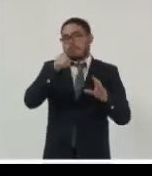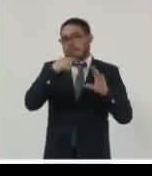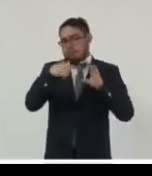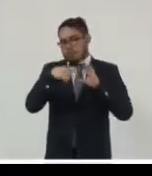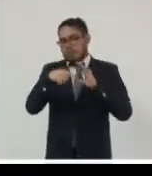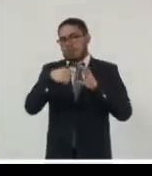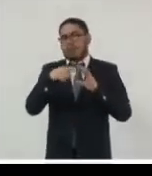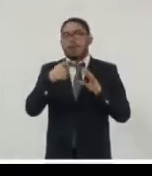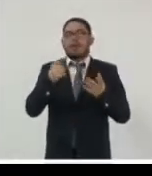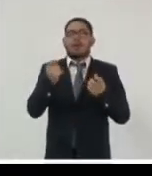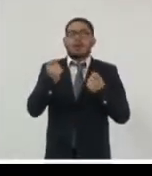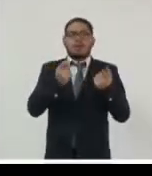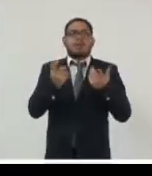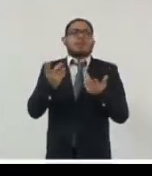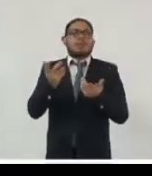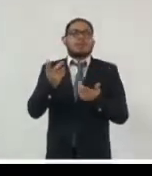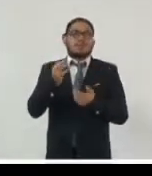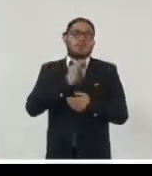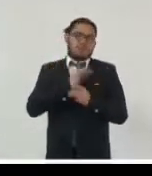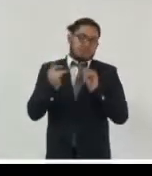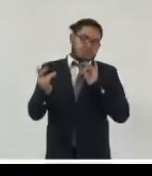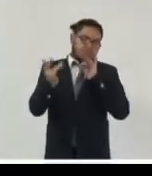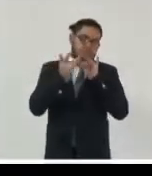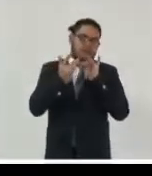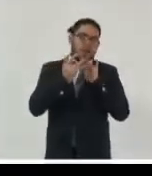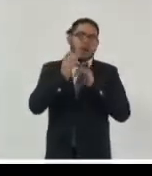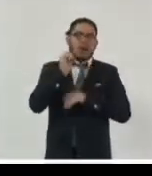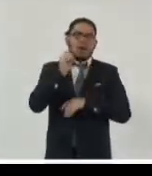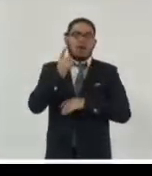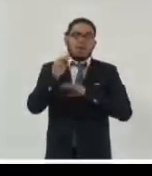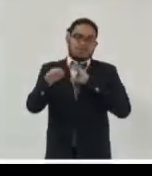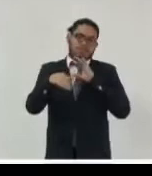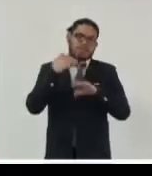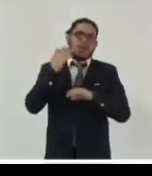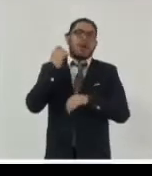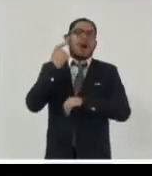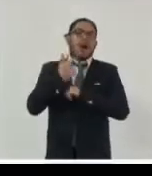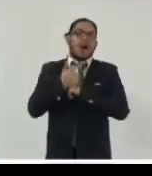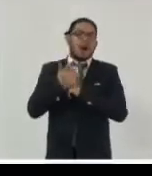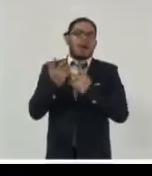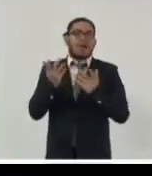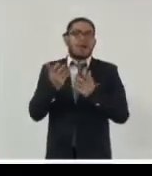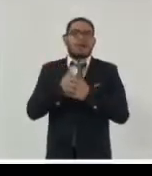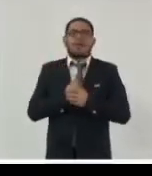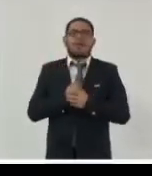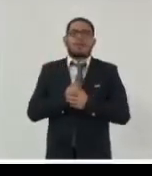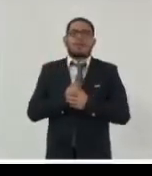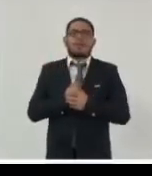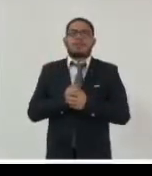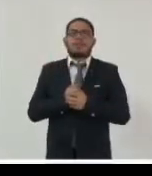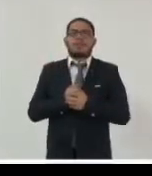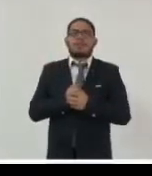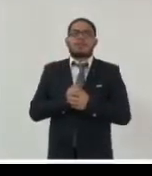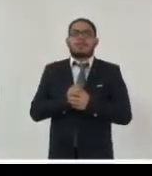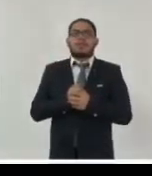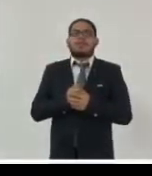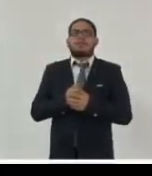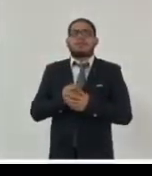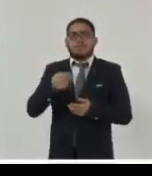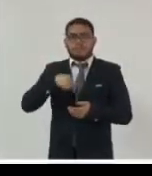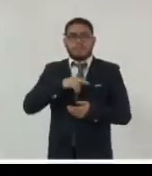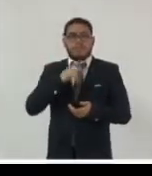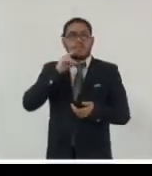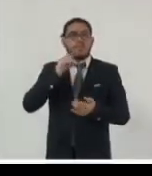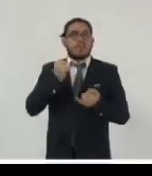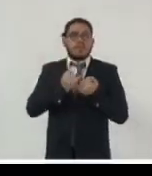claramente para cualquiera y después veo la reproducción y todas las